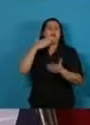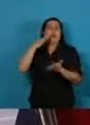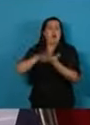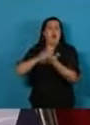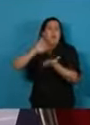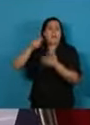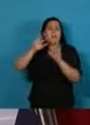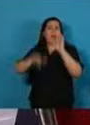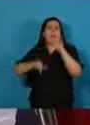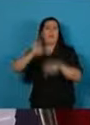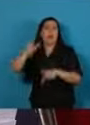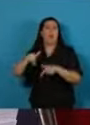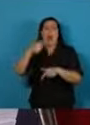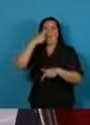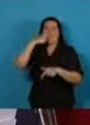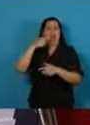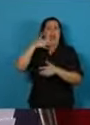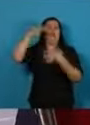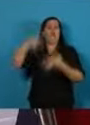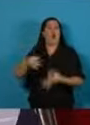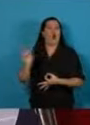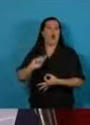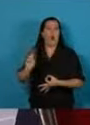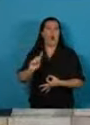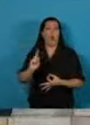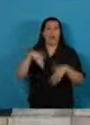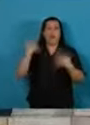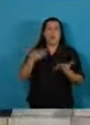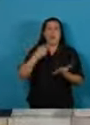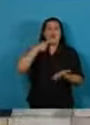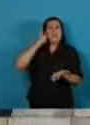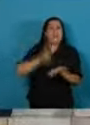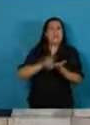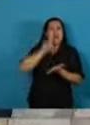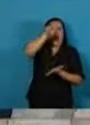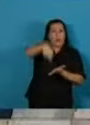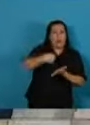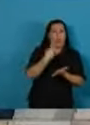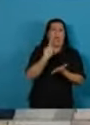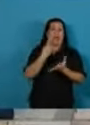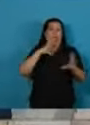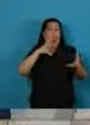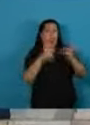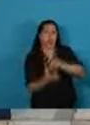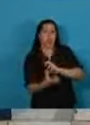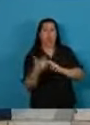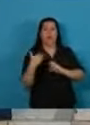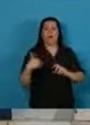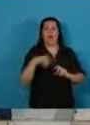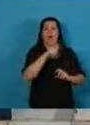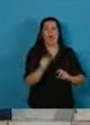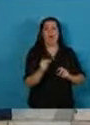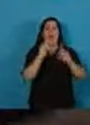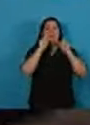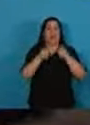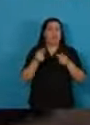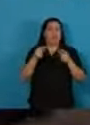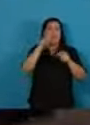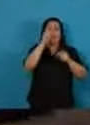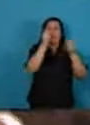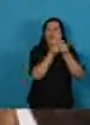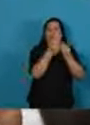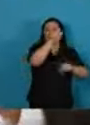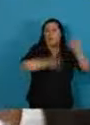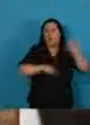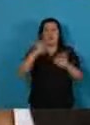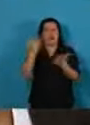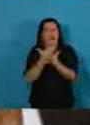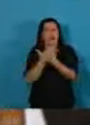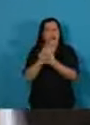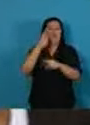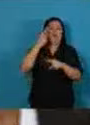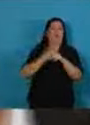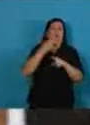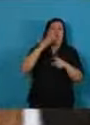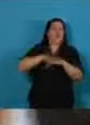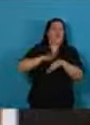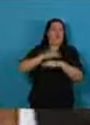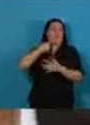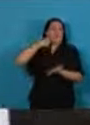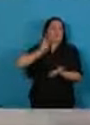pueden cumplir y toman decisiones que luego terminan comprometiendo el destino de millones de argentinos y argentinas.